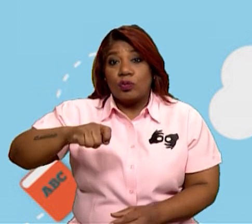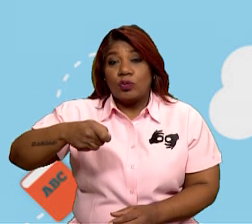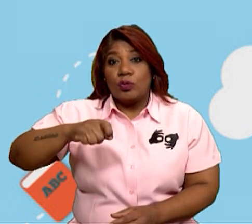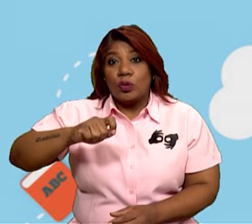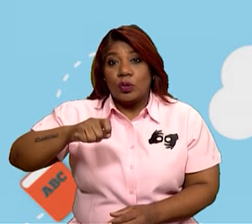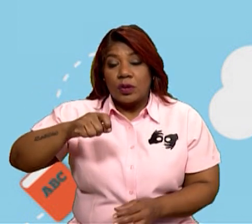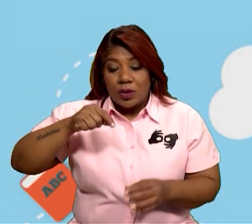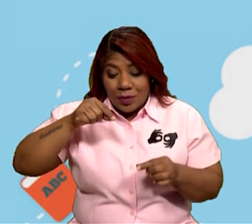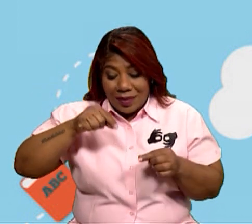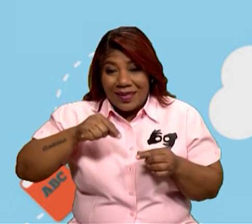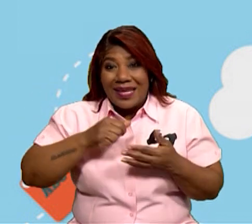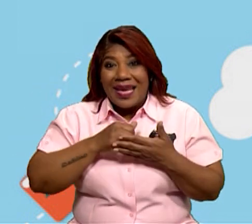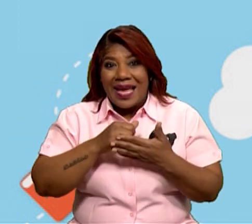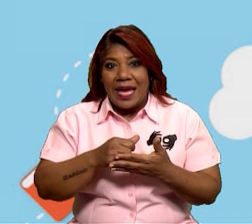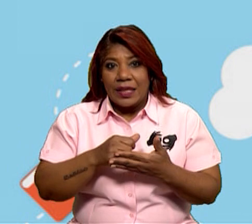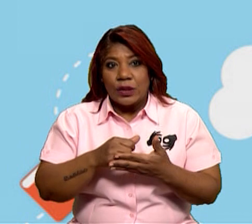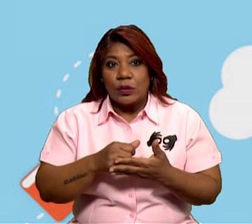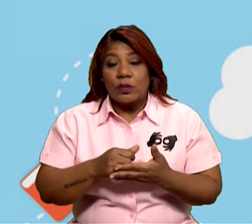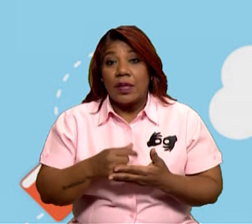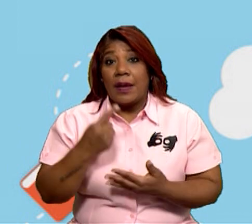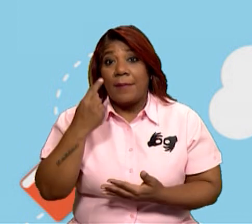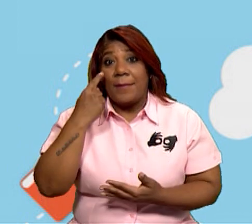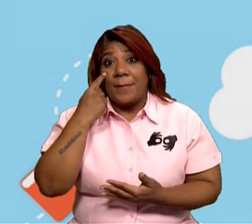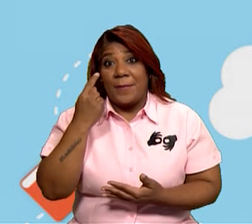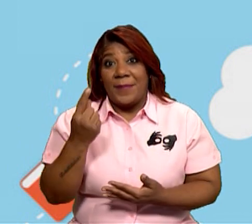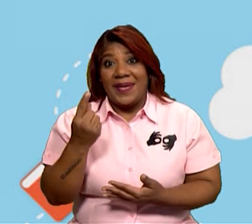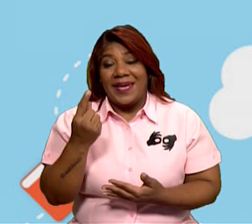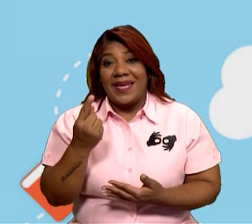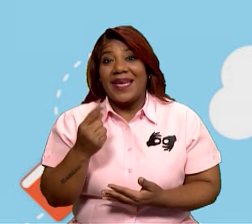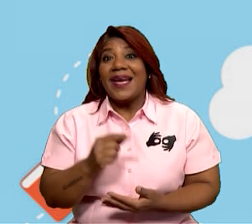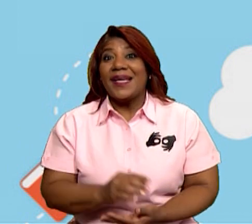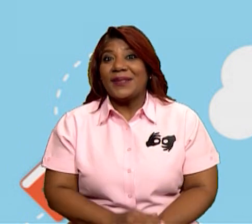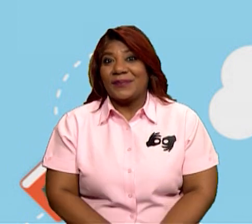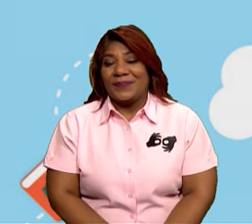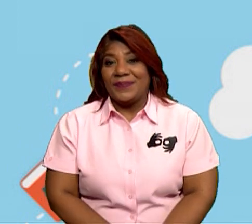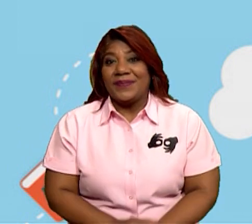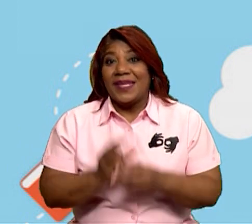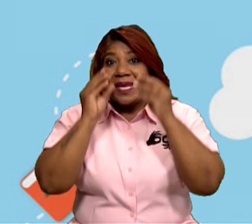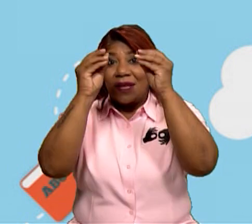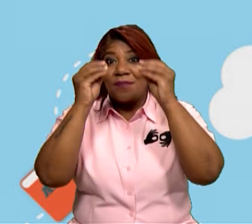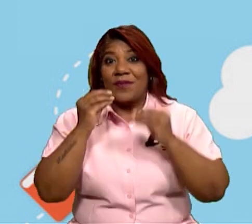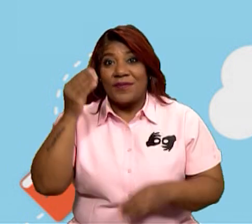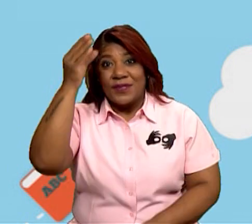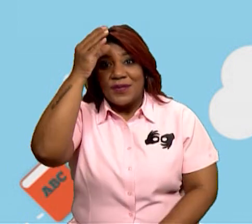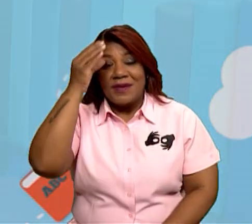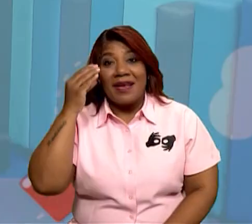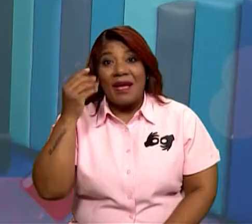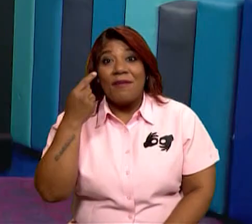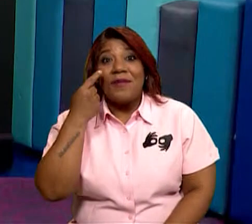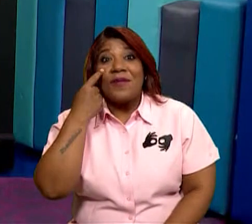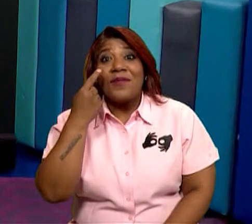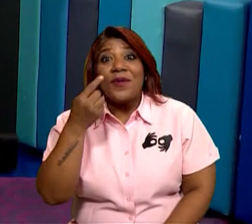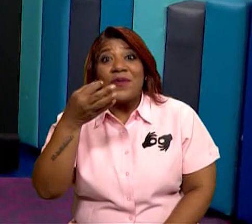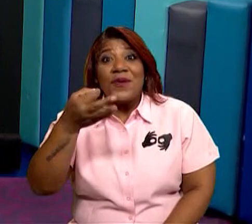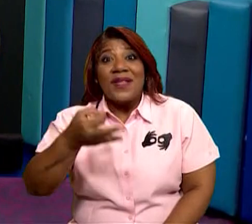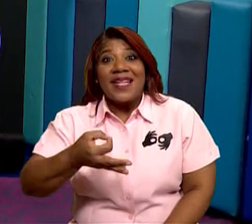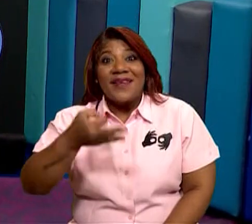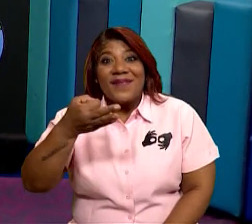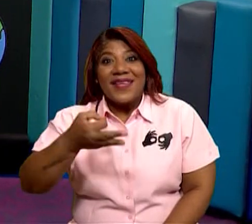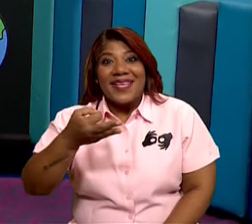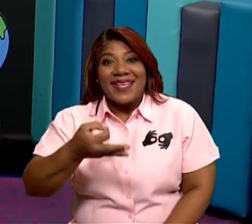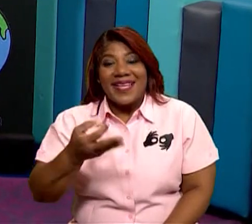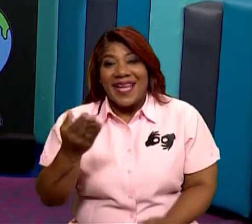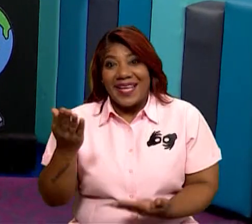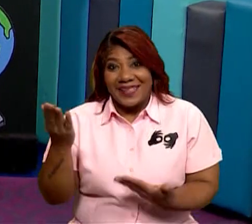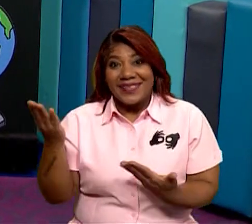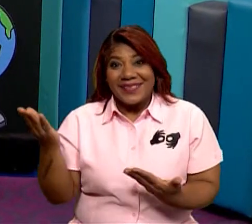enfocar. Pero podemos hacer que la cámara pueda observar que hoy traímos aquí a nuestra sala